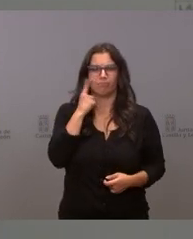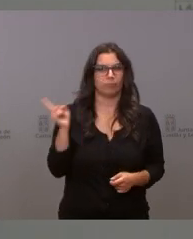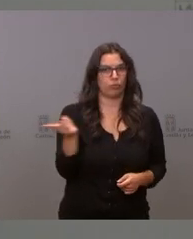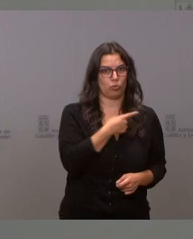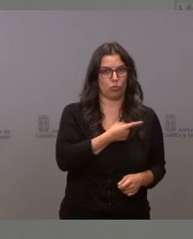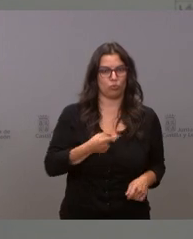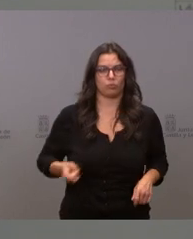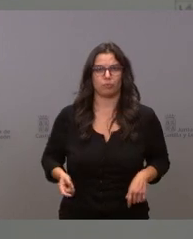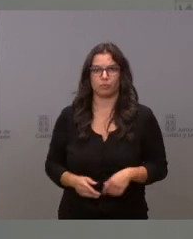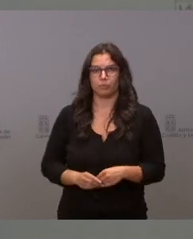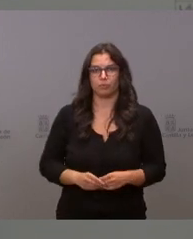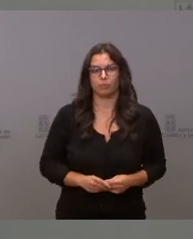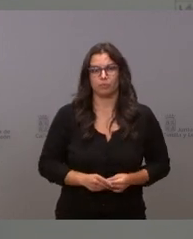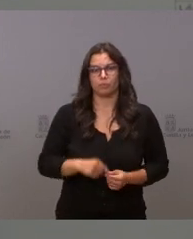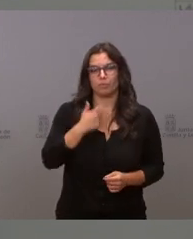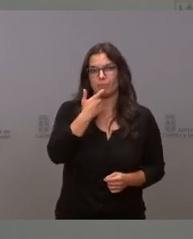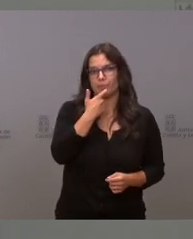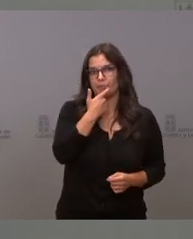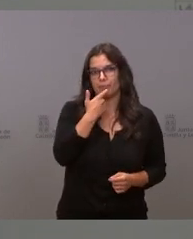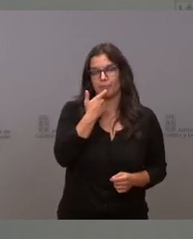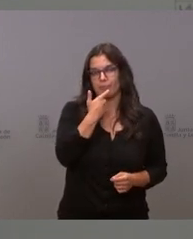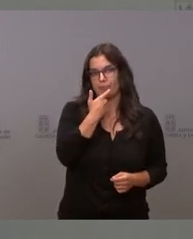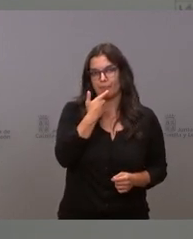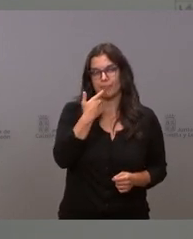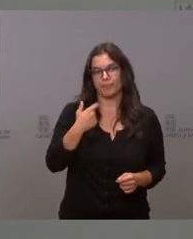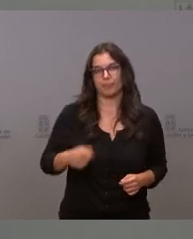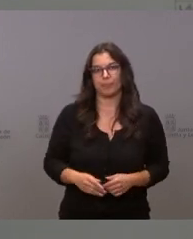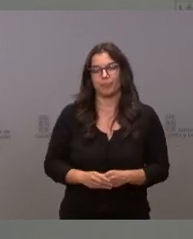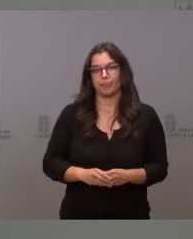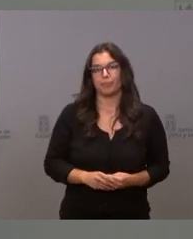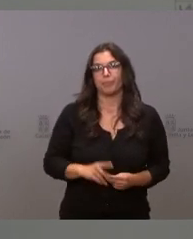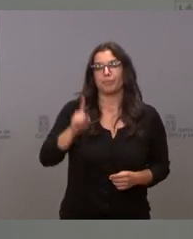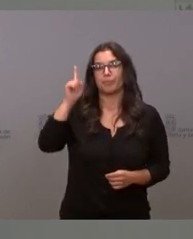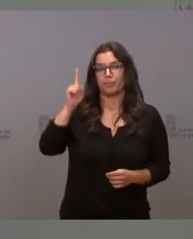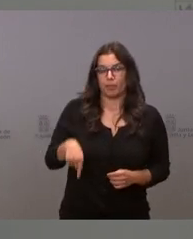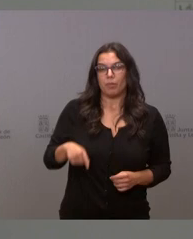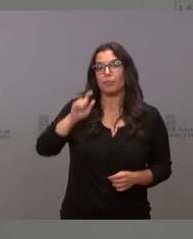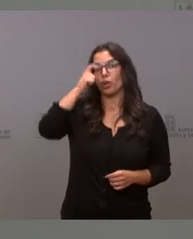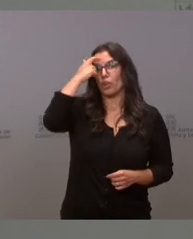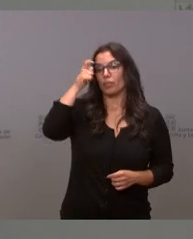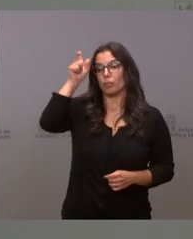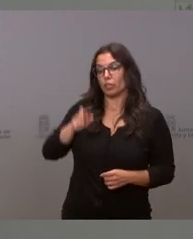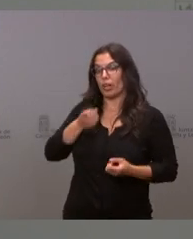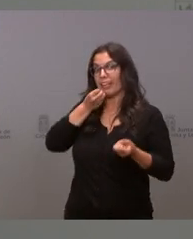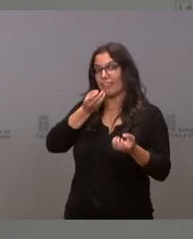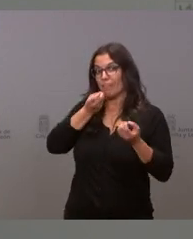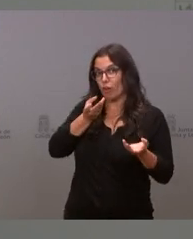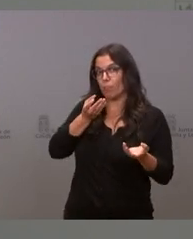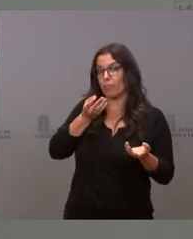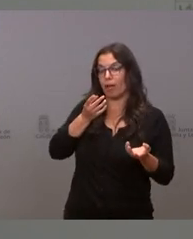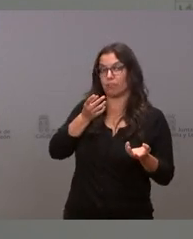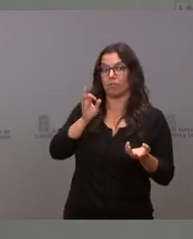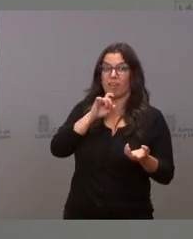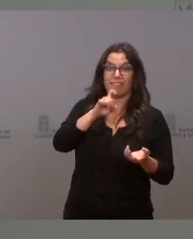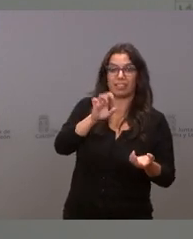Administración autonómica. También se amplía el concepto de informante o denunciante y este pasa de